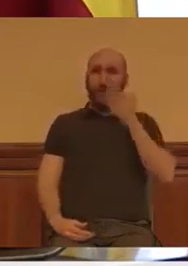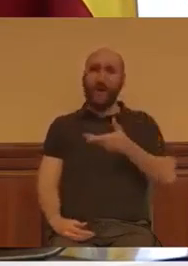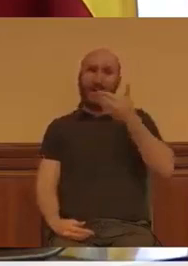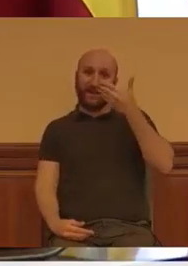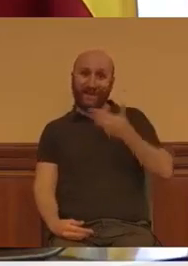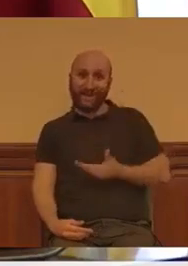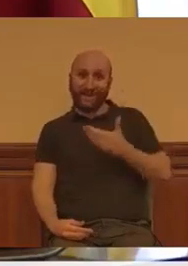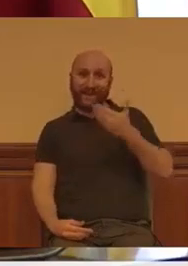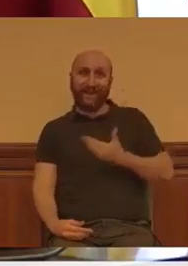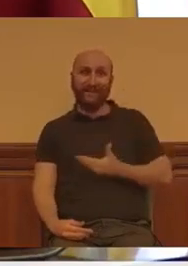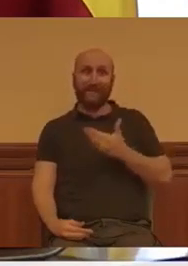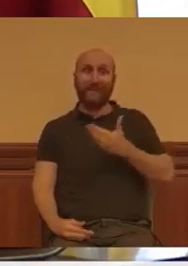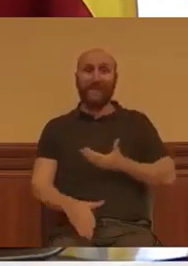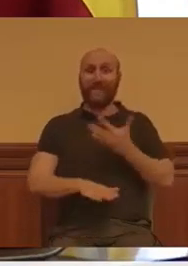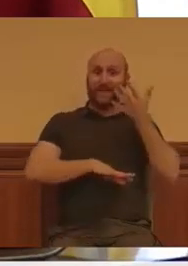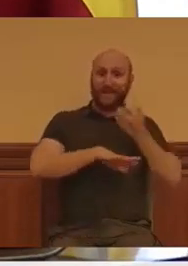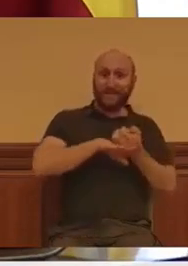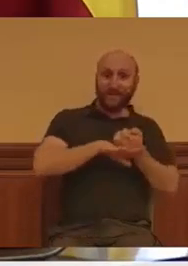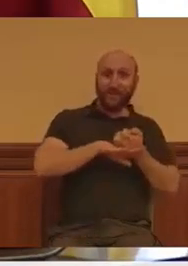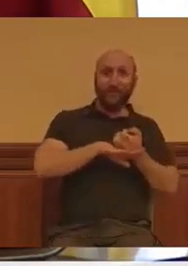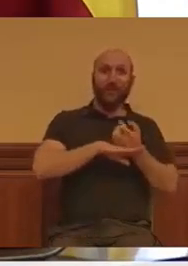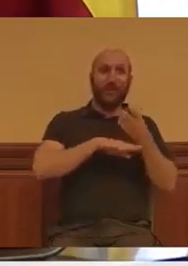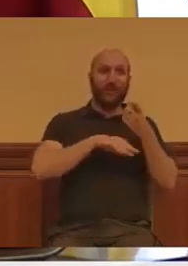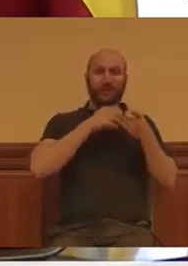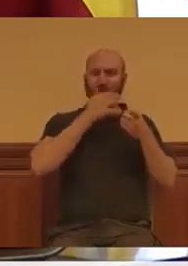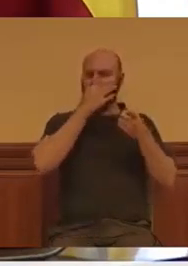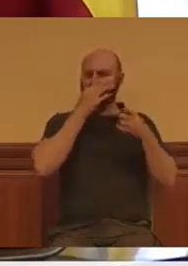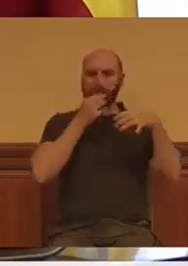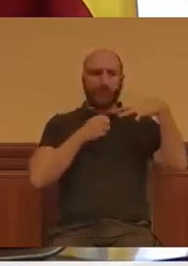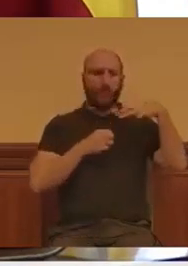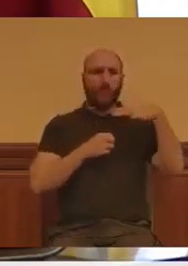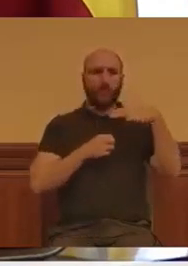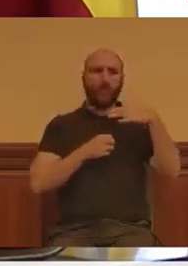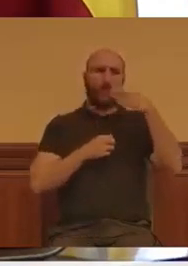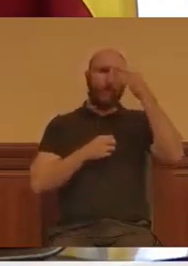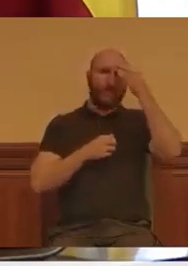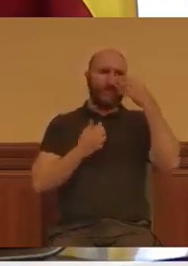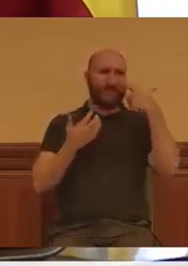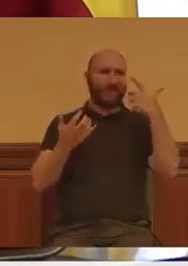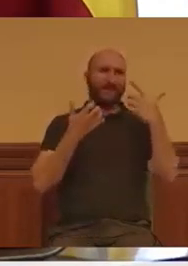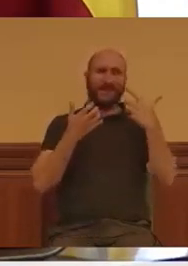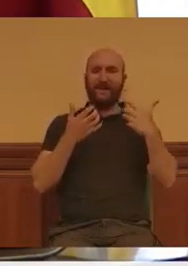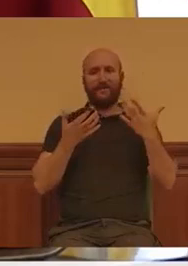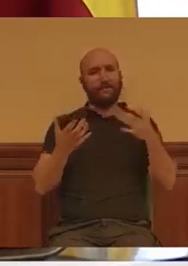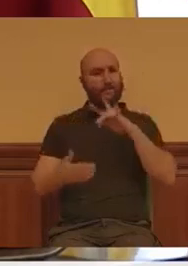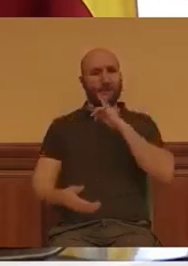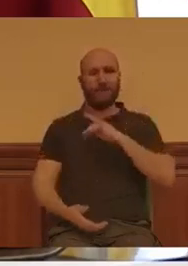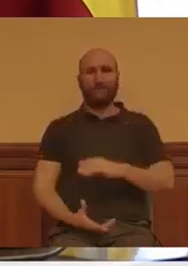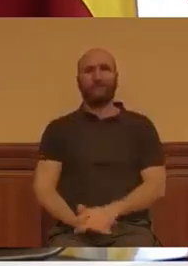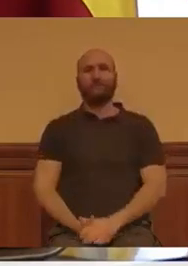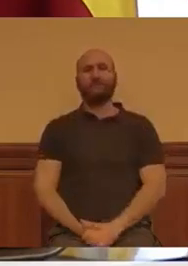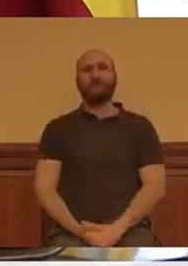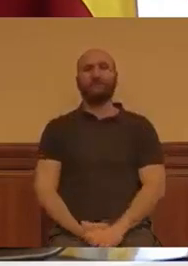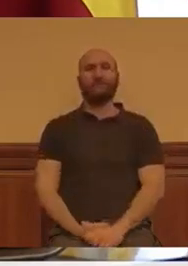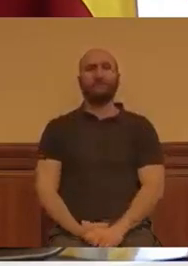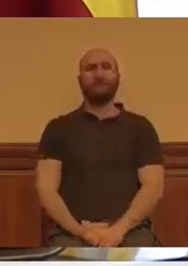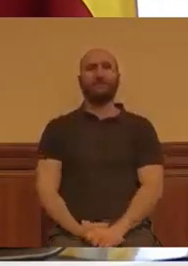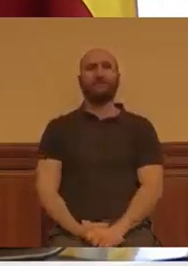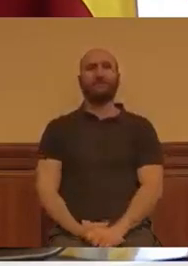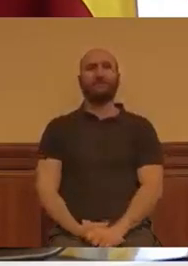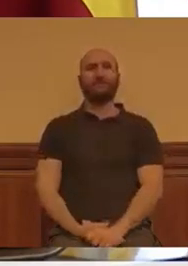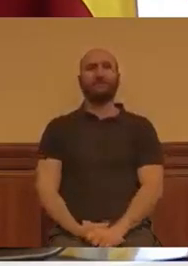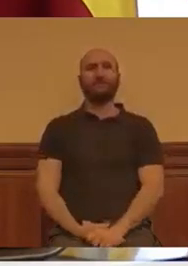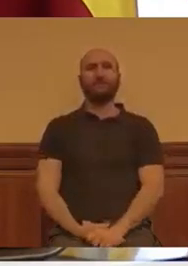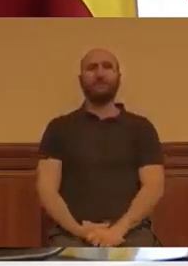lo de la grabación, sea lo único que a ustedes les parece destacable. Pero, mire, ya sí que me deja picueto y absolutamente